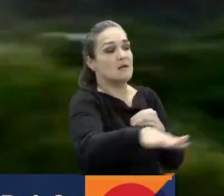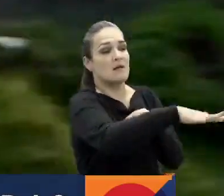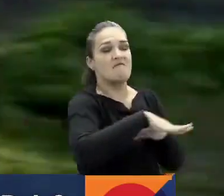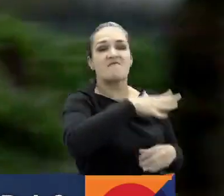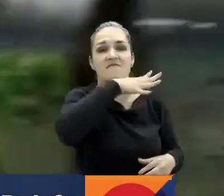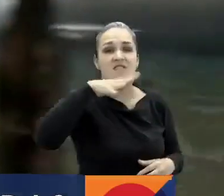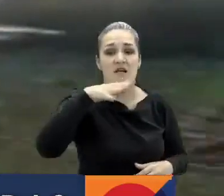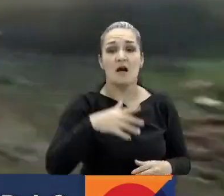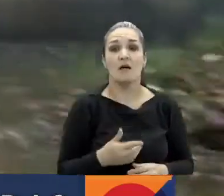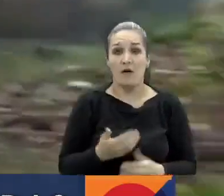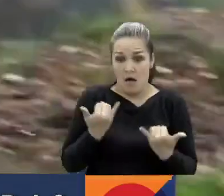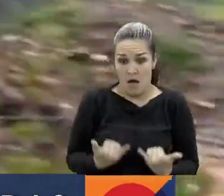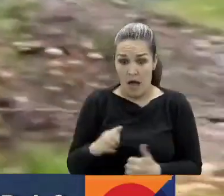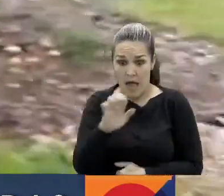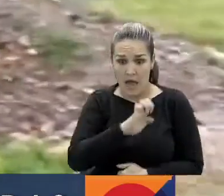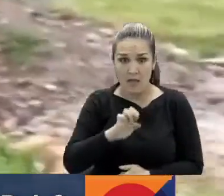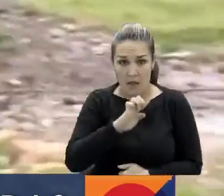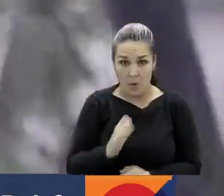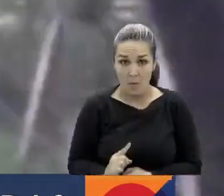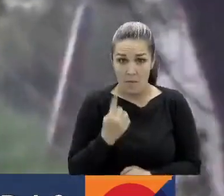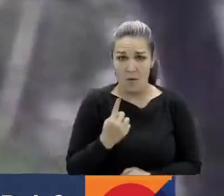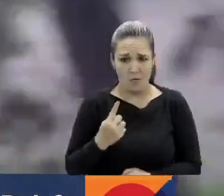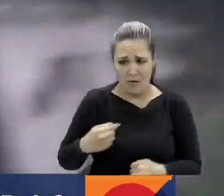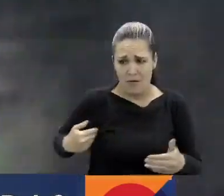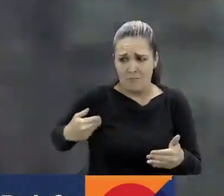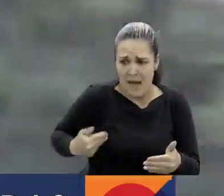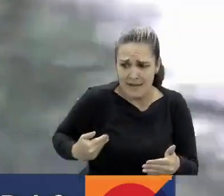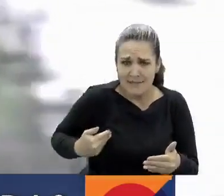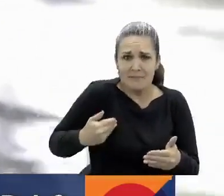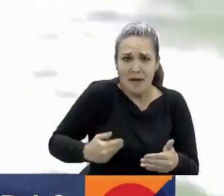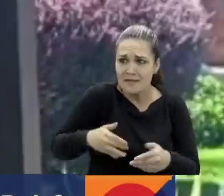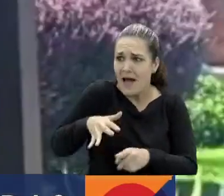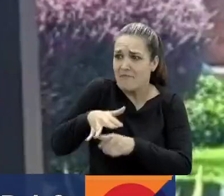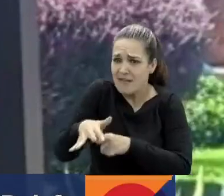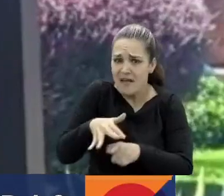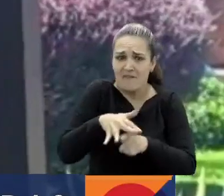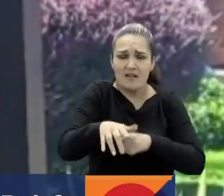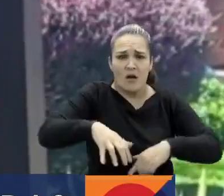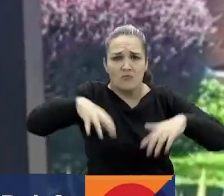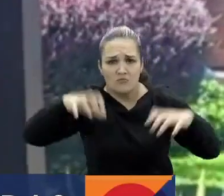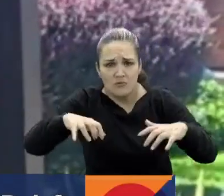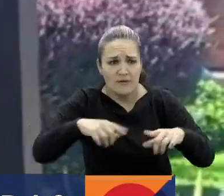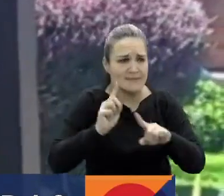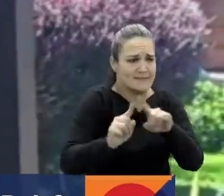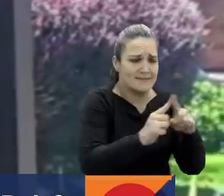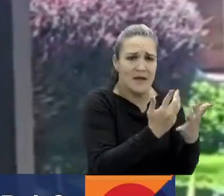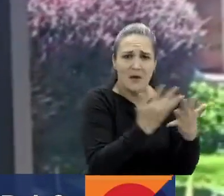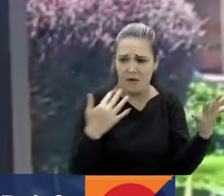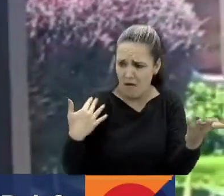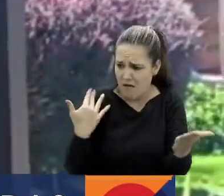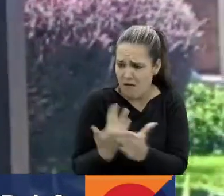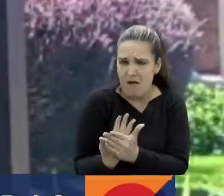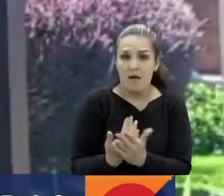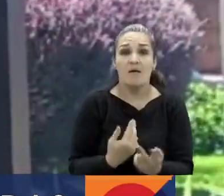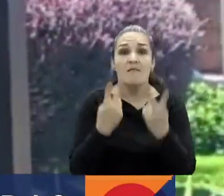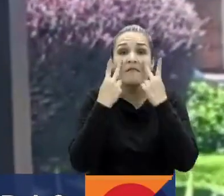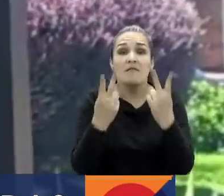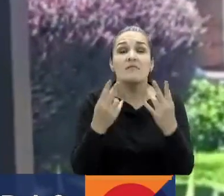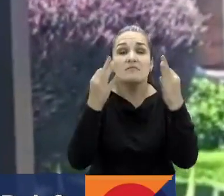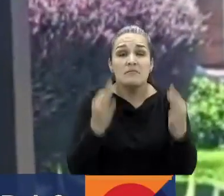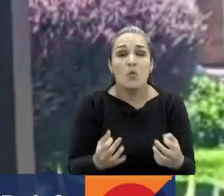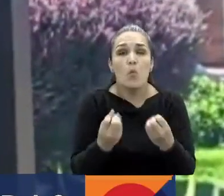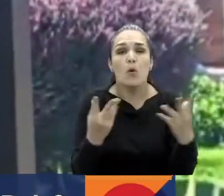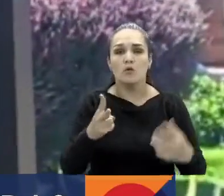primeros días de enero ya son varios los municipios del departamento afectados por los aguaceros. Tenemos un promedio de afectación en 20 de nuestros